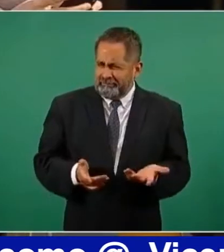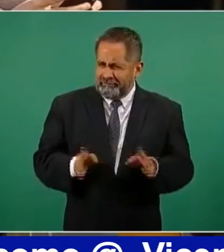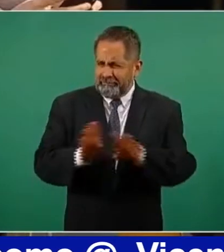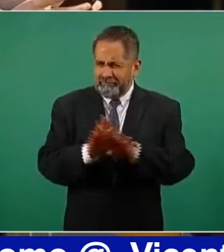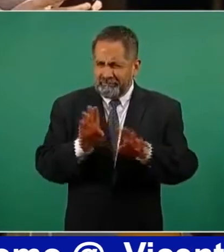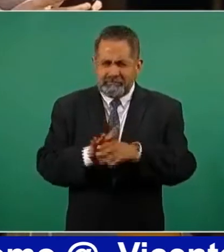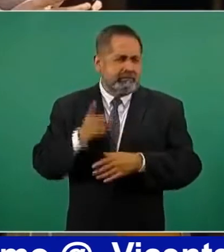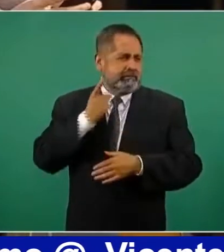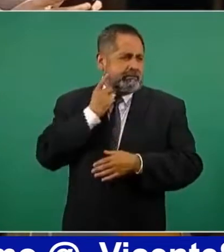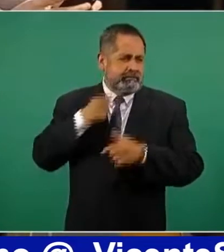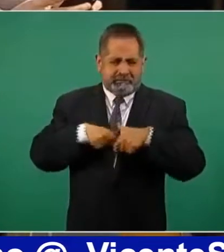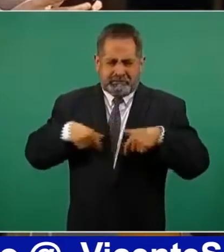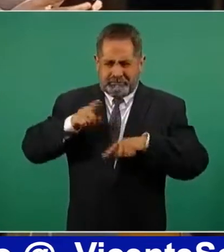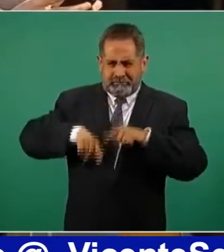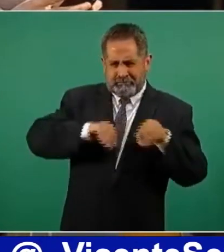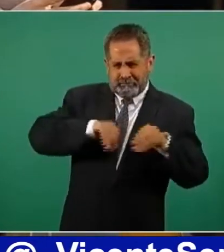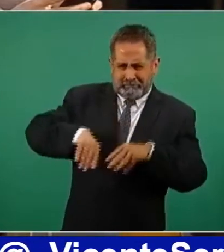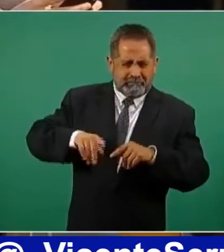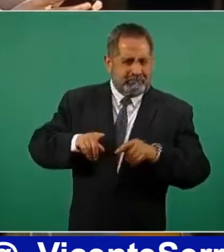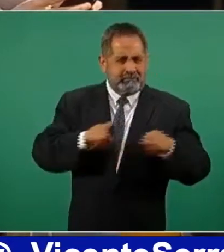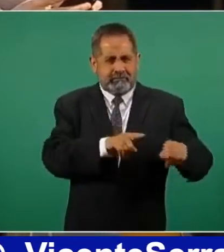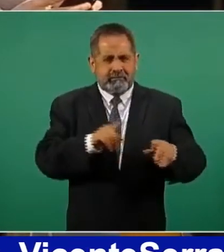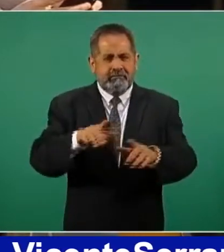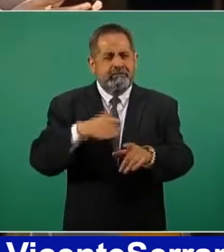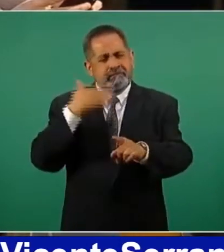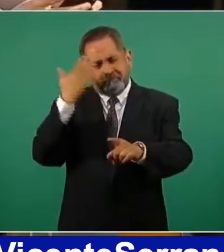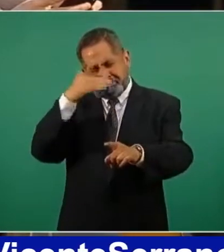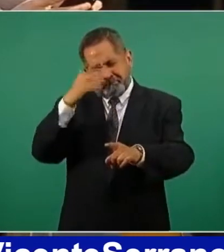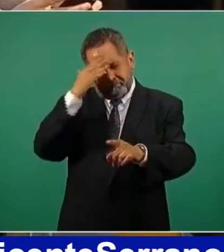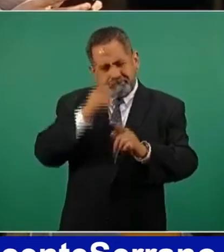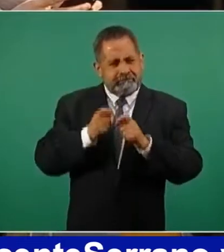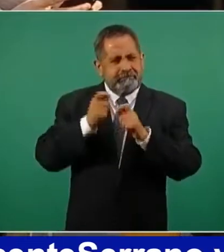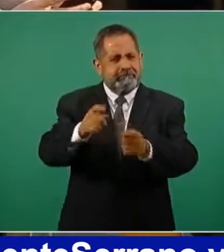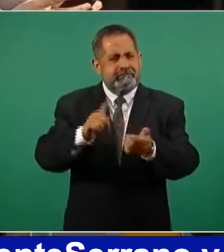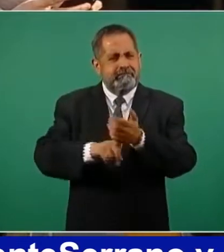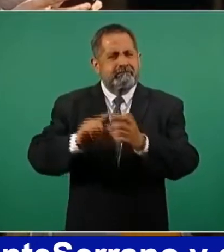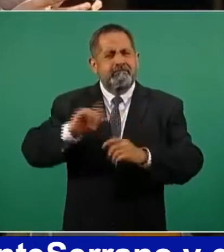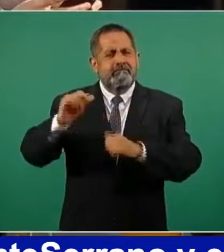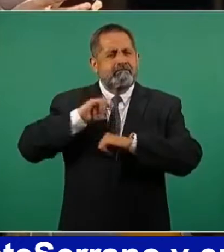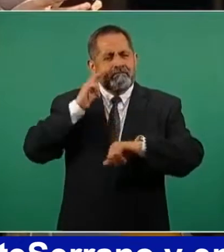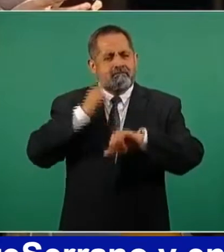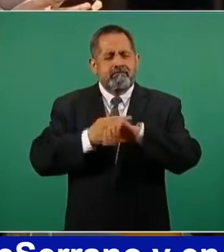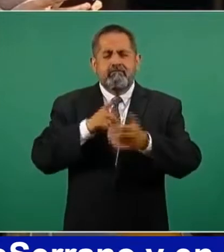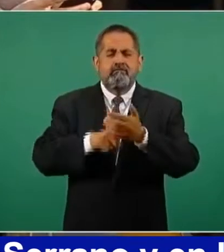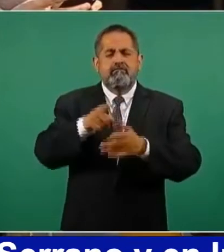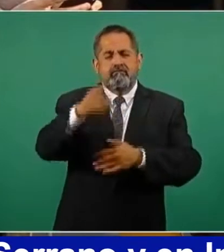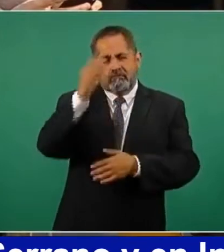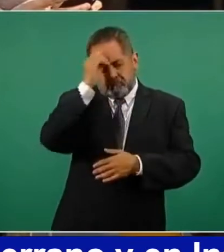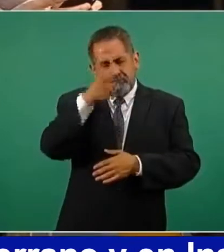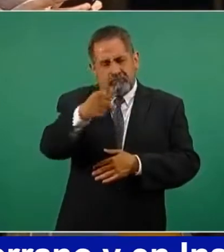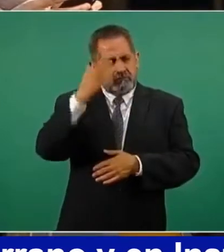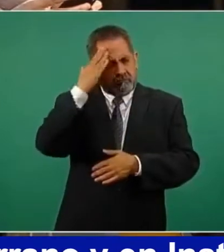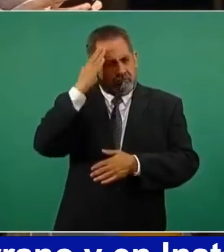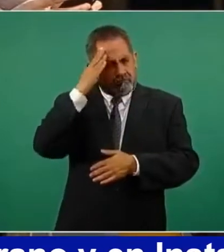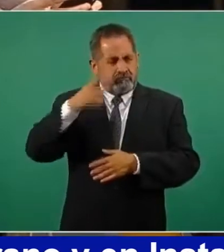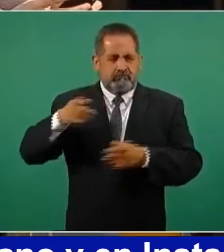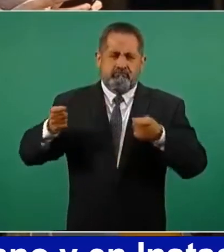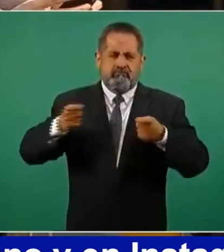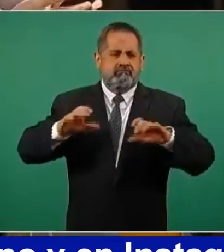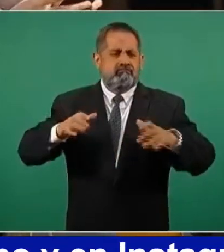diputado? Yo sé que este asunto es un asunto que corresponde a las autoridades, pero usted como dirigente de un movimiento…